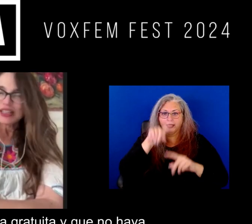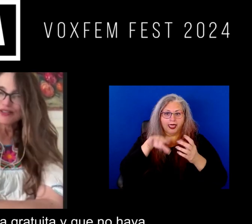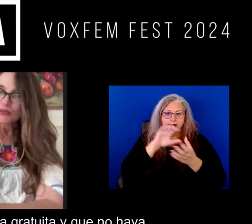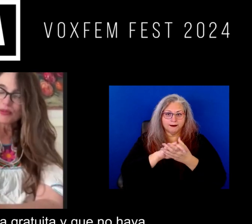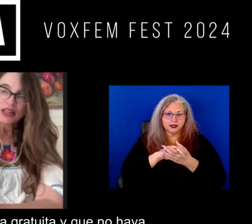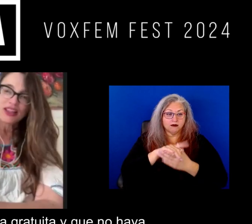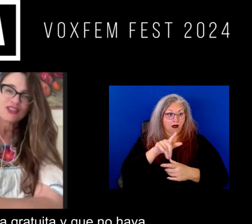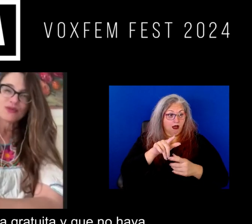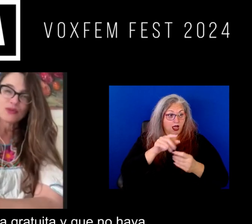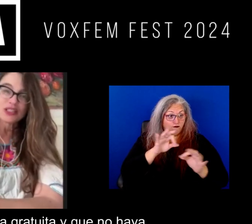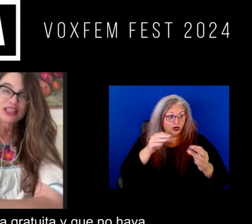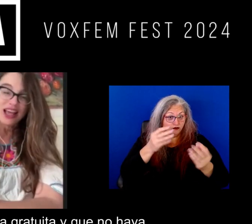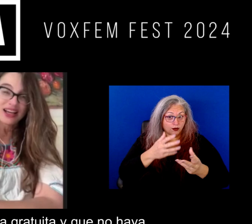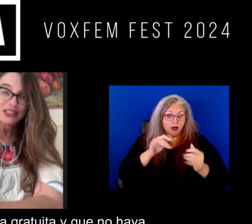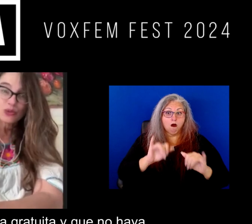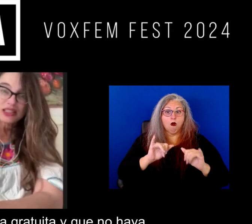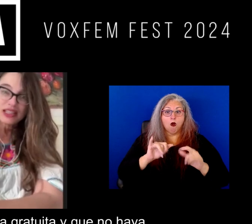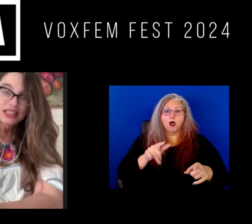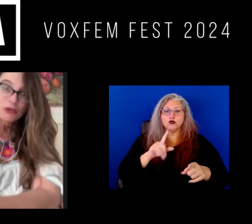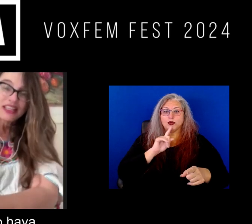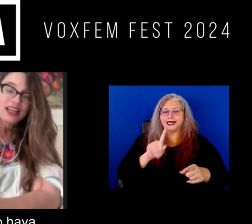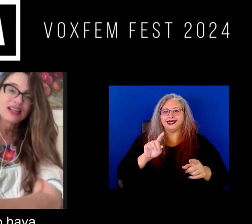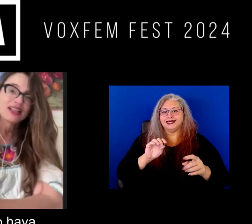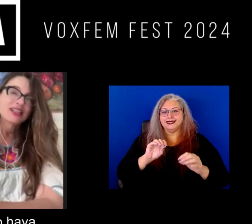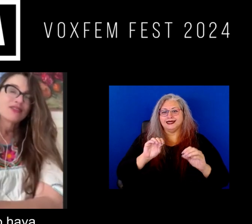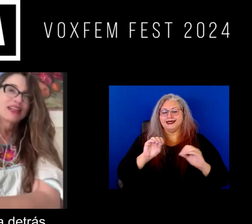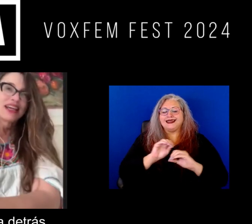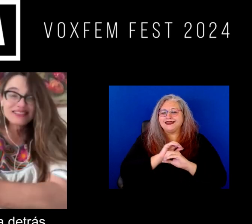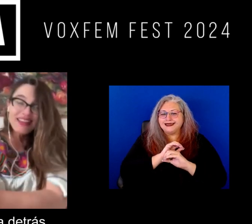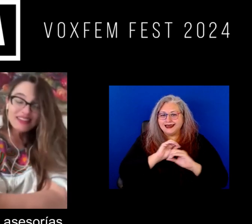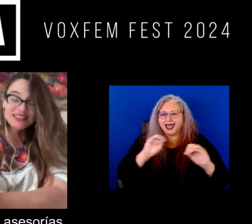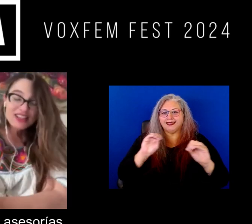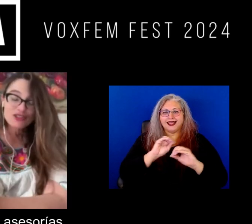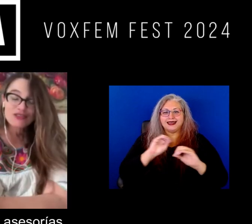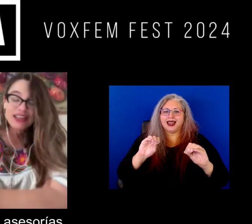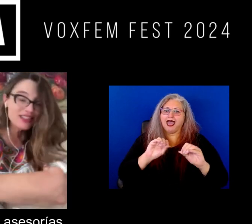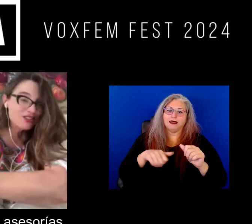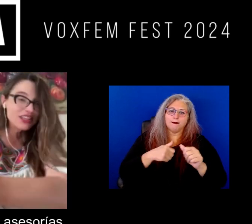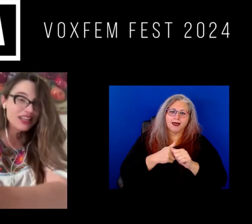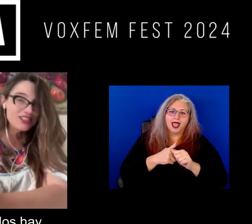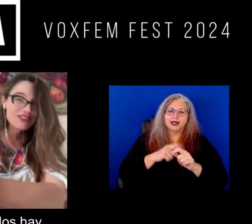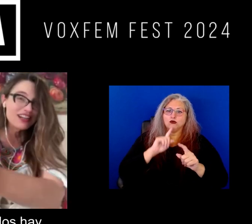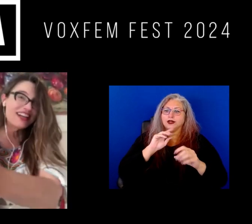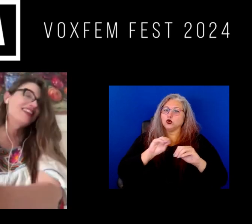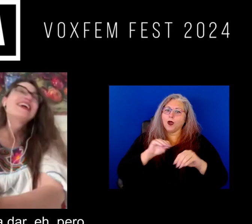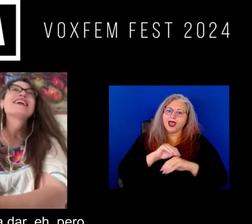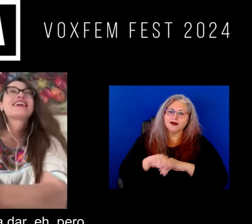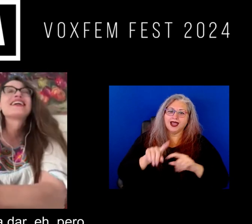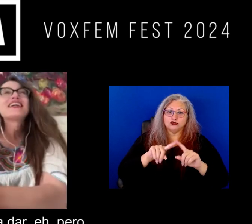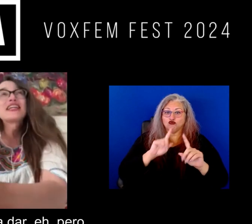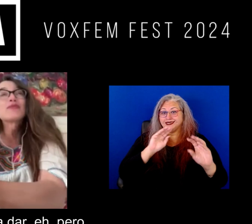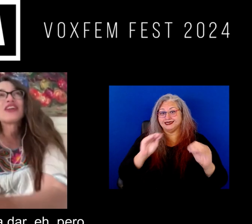toda la información pues sea gratuita y que no haya no haya nada detrás ¿no? no hay asesorías no hay